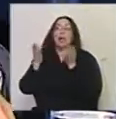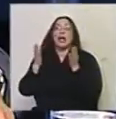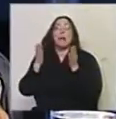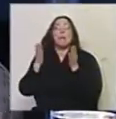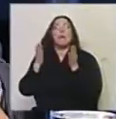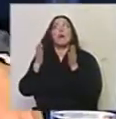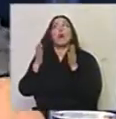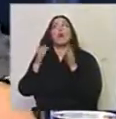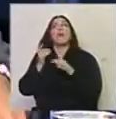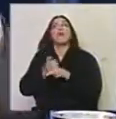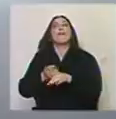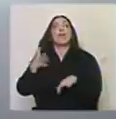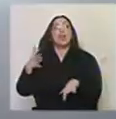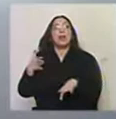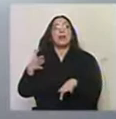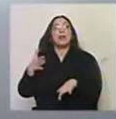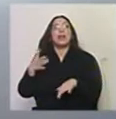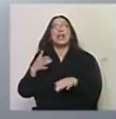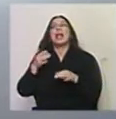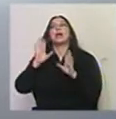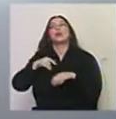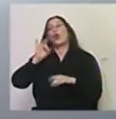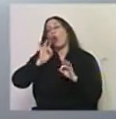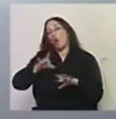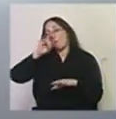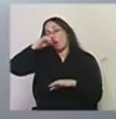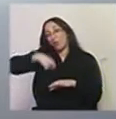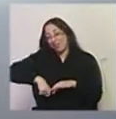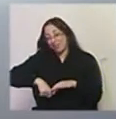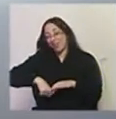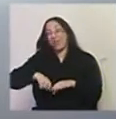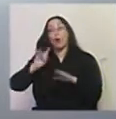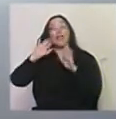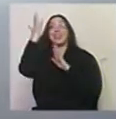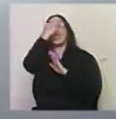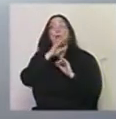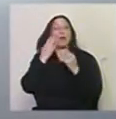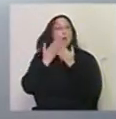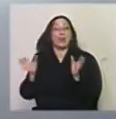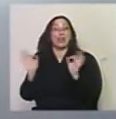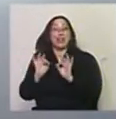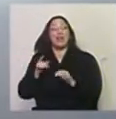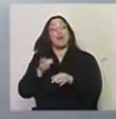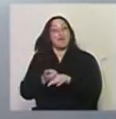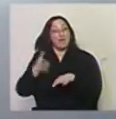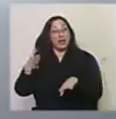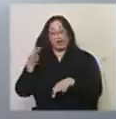en fenómenos que son estrictamente motelvidanos. Entonces, este es un fenómeno, el los teatrales en el interior, y de